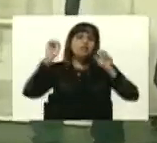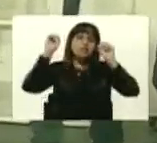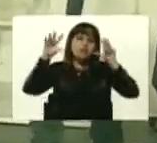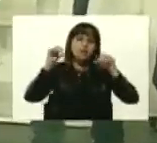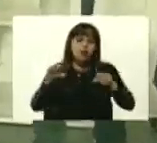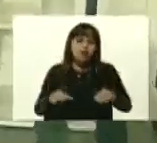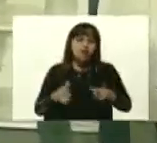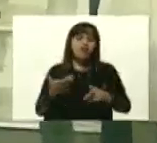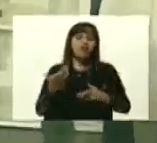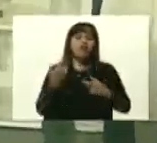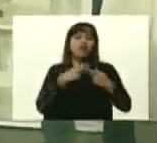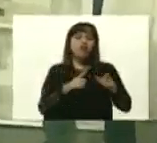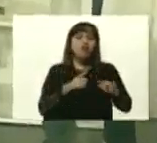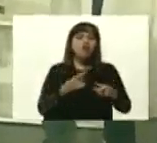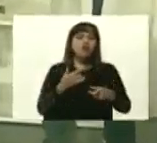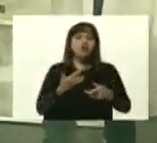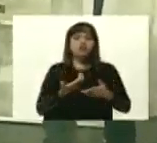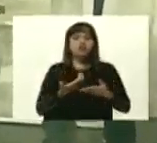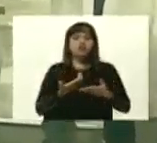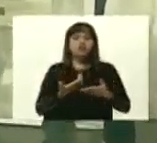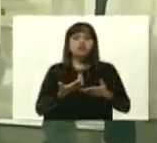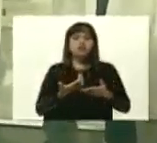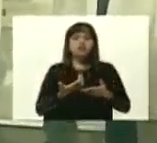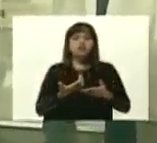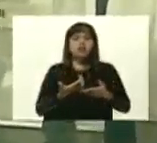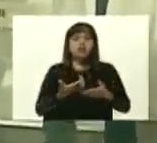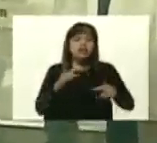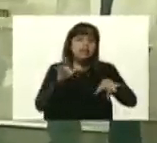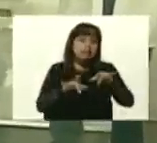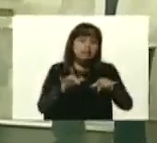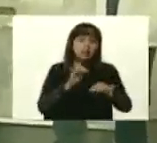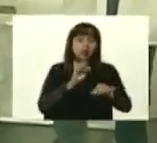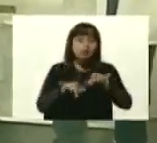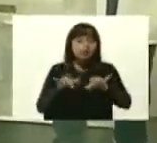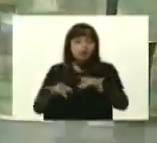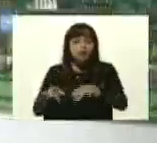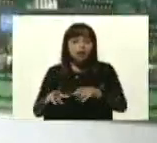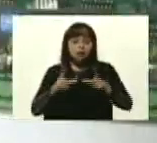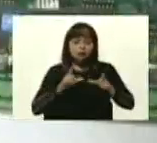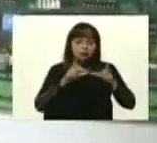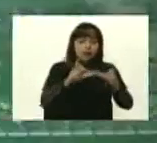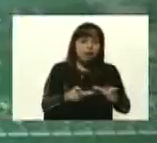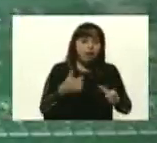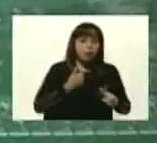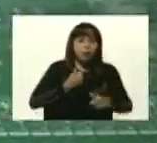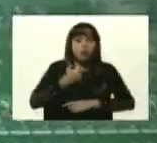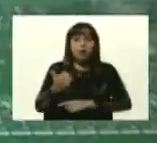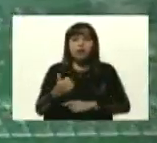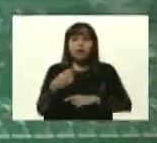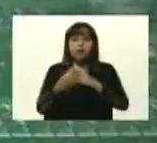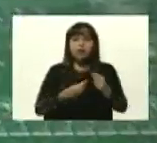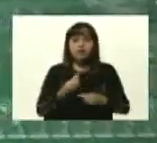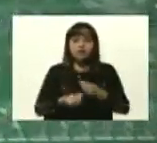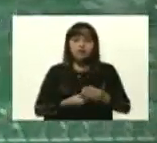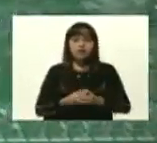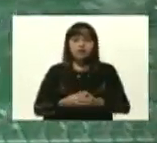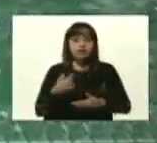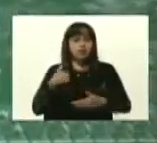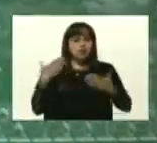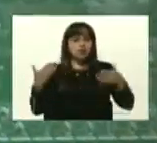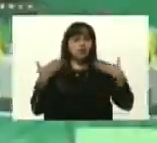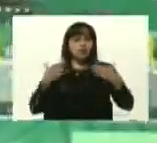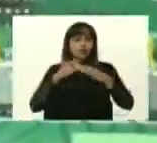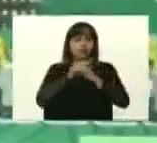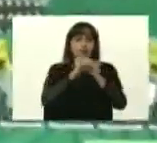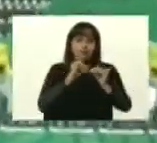tarjetas para dispositivos de aire, tarjetas para modem, es decir, cualquier tipo de tarjeta. Y yo hoy me siento alegre y feliz